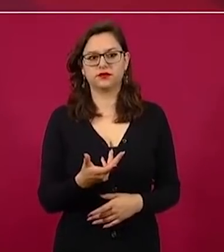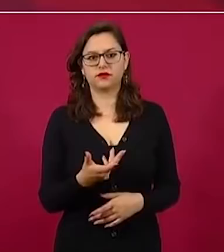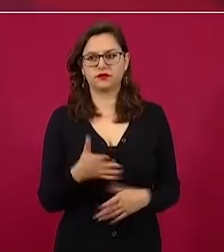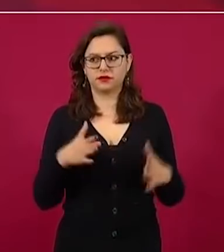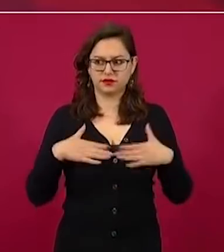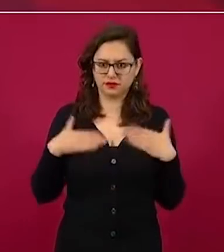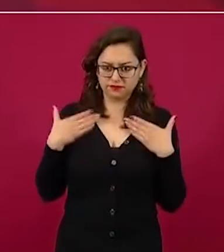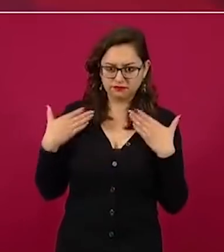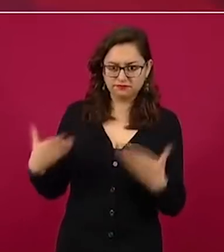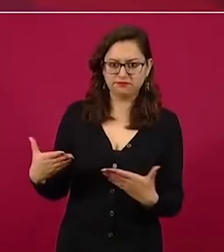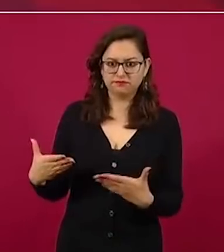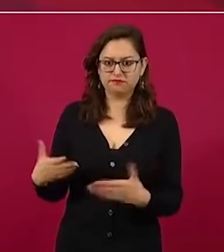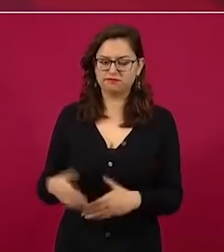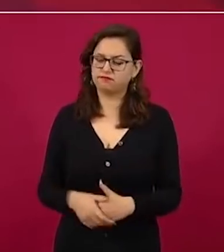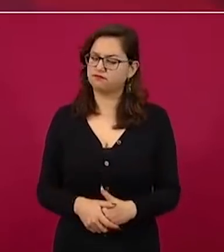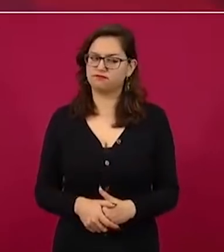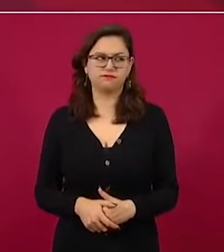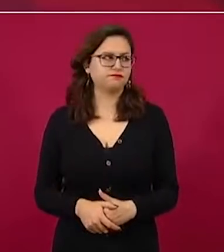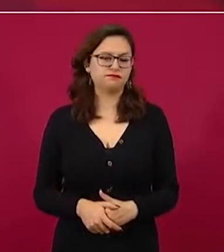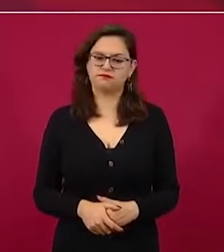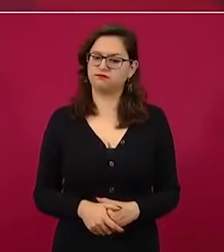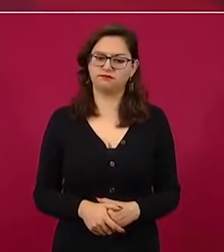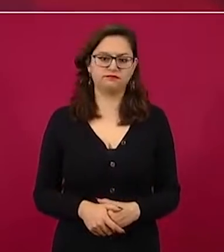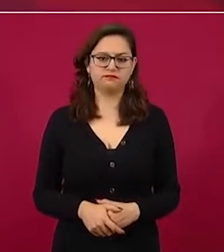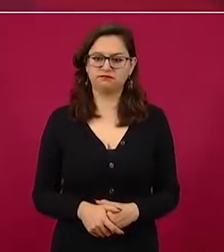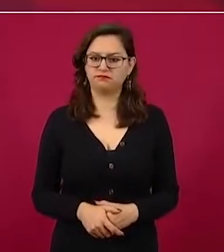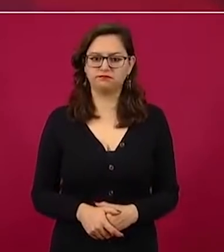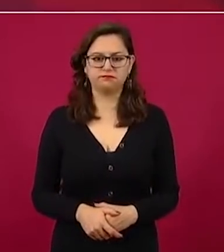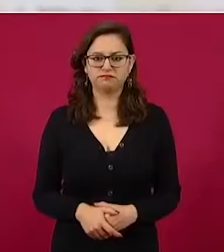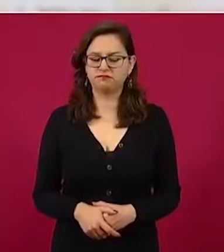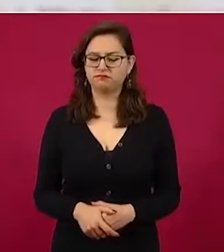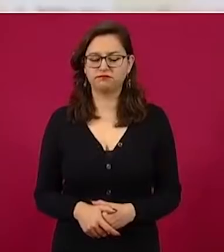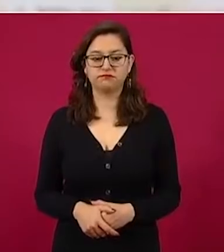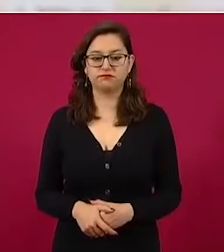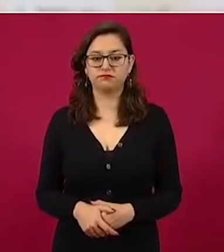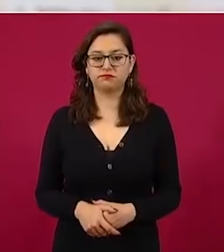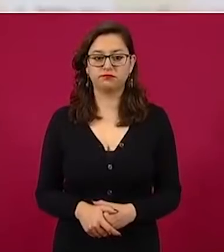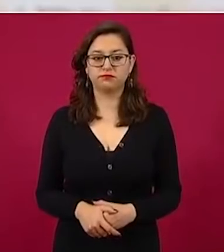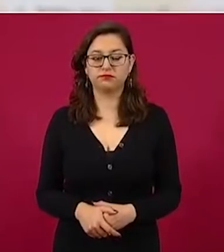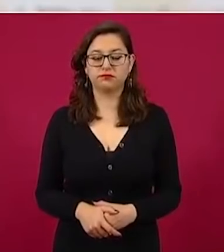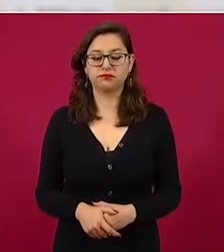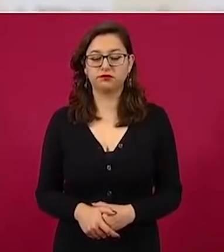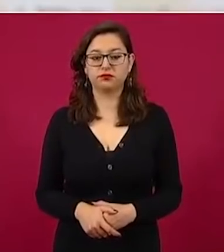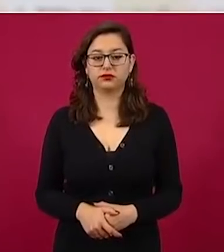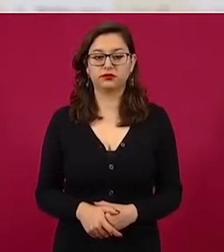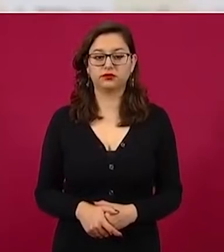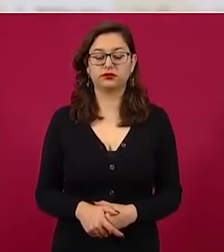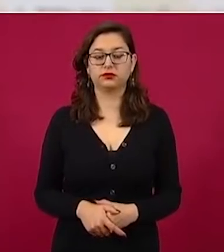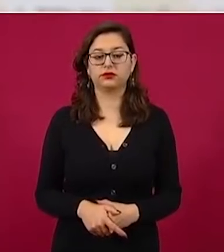tengan confianza a este señor Ted Cruz,